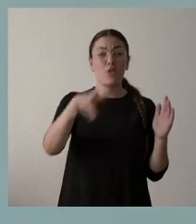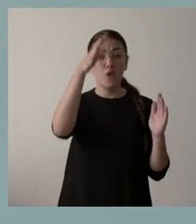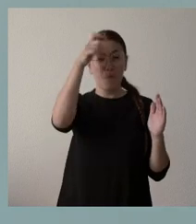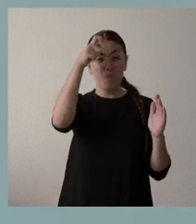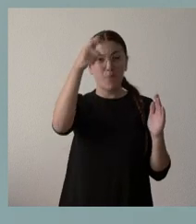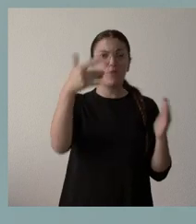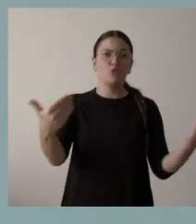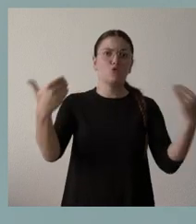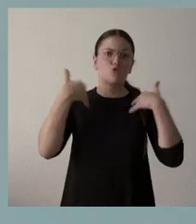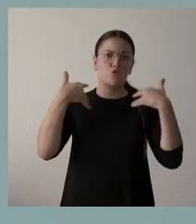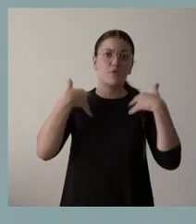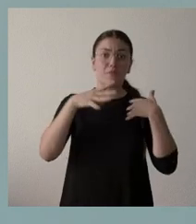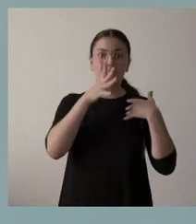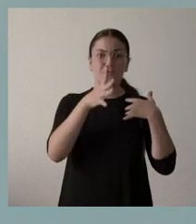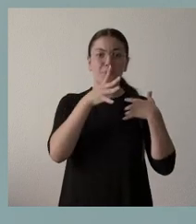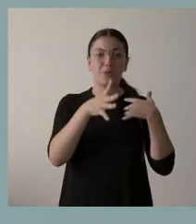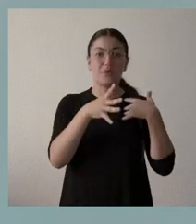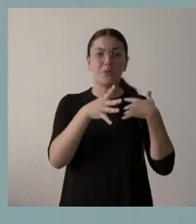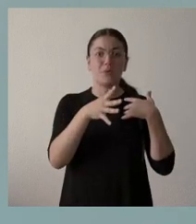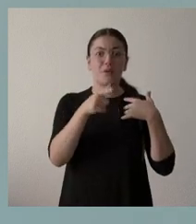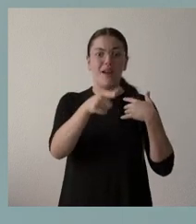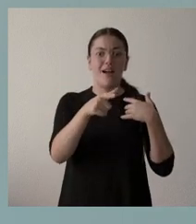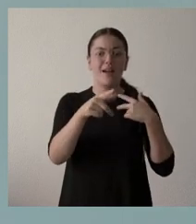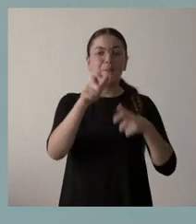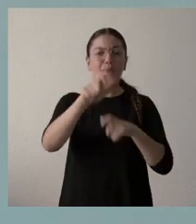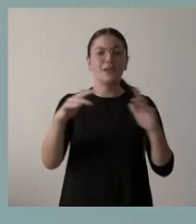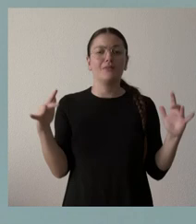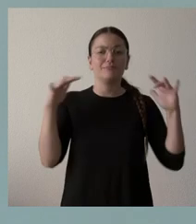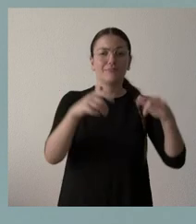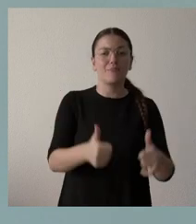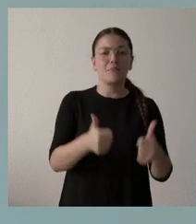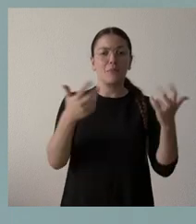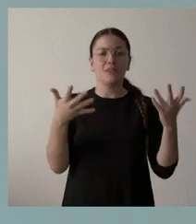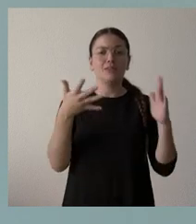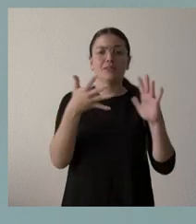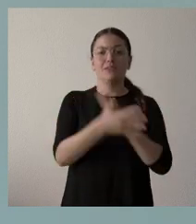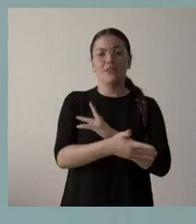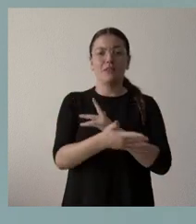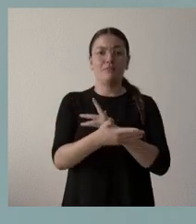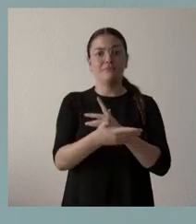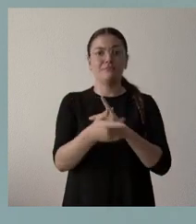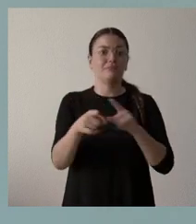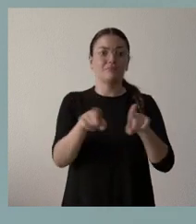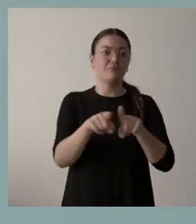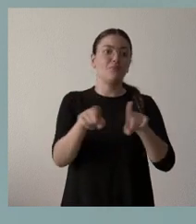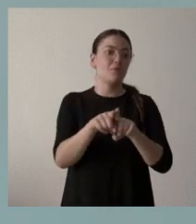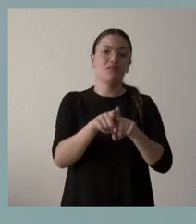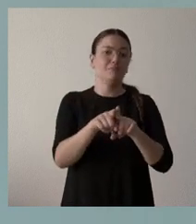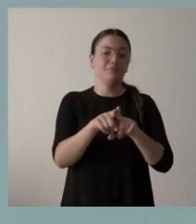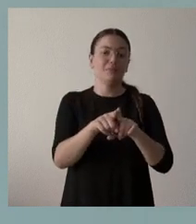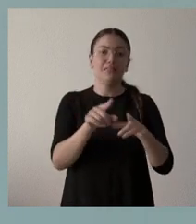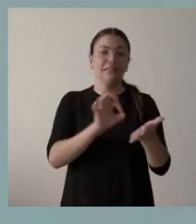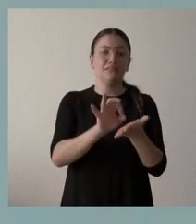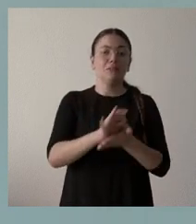mayor presencia de personas en ese territorio y por la dificultad a veces de proveer al mundo rural. Hay algunas zonas de